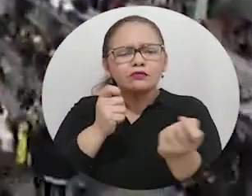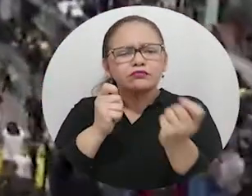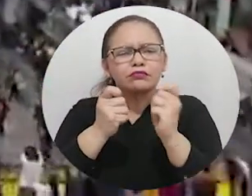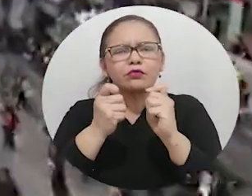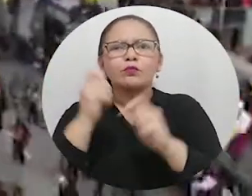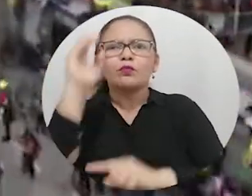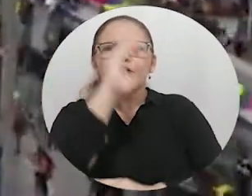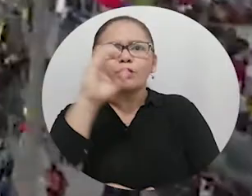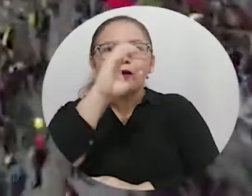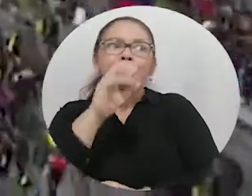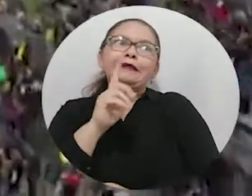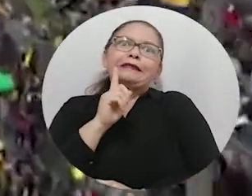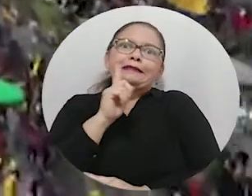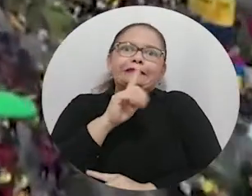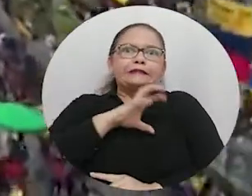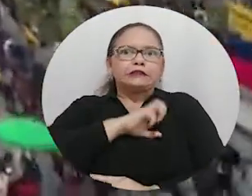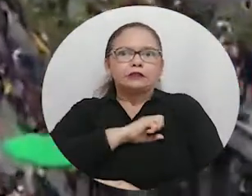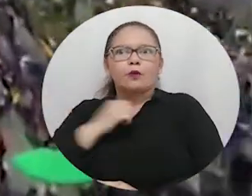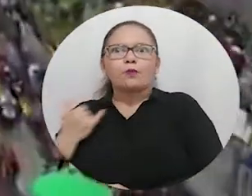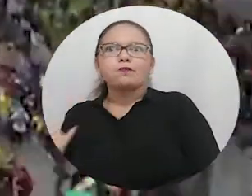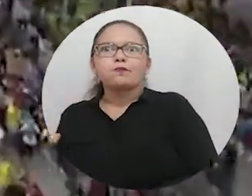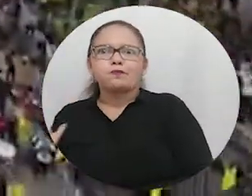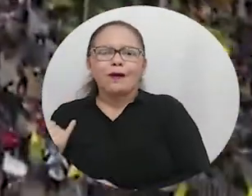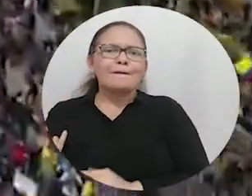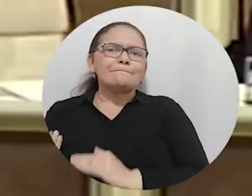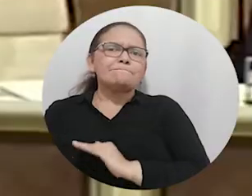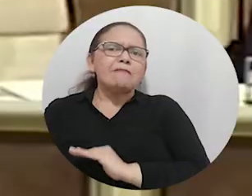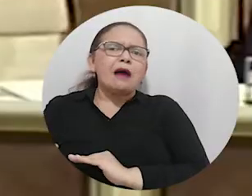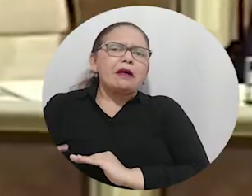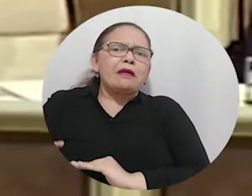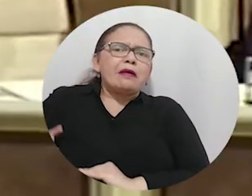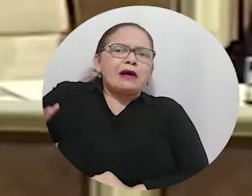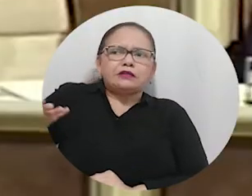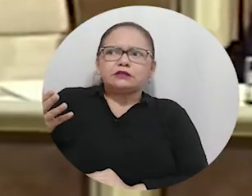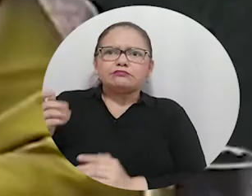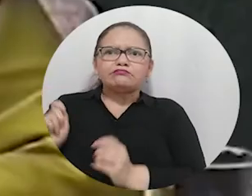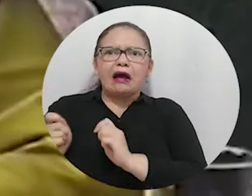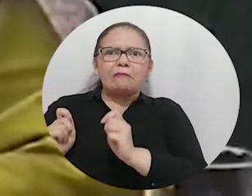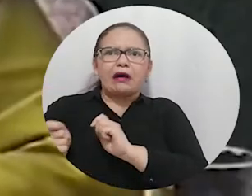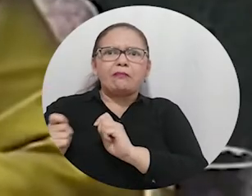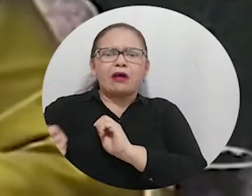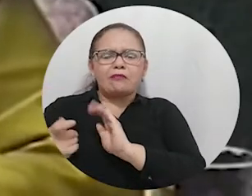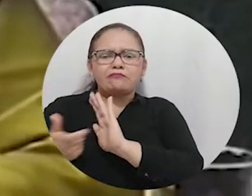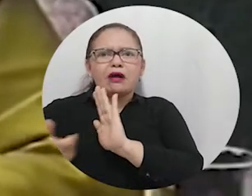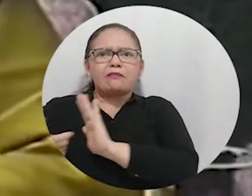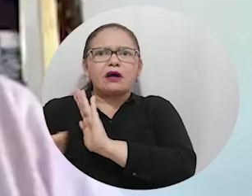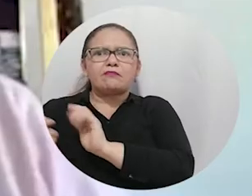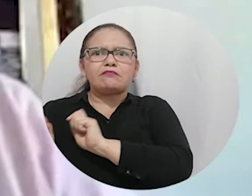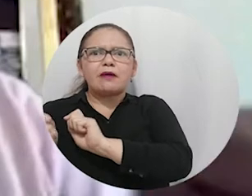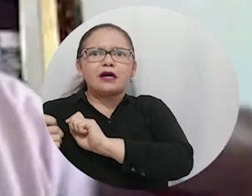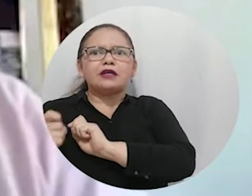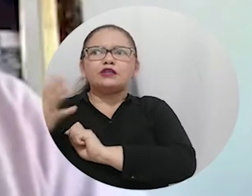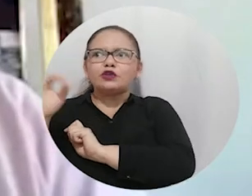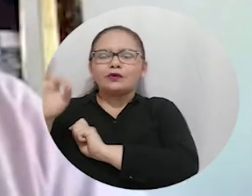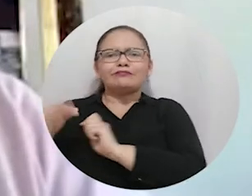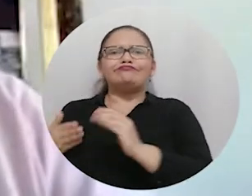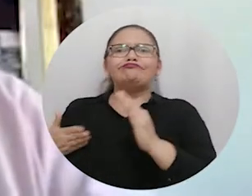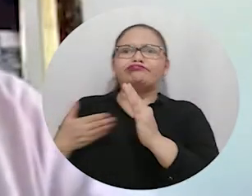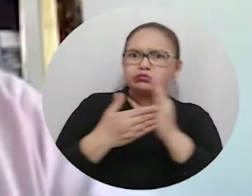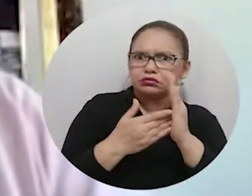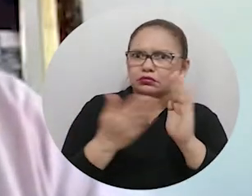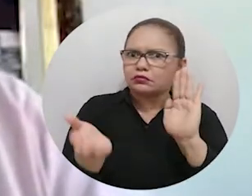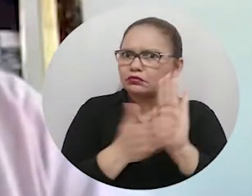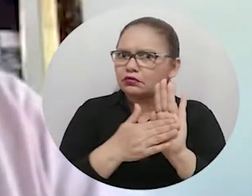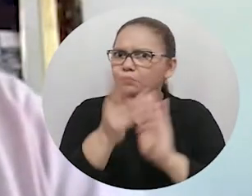que requiere el país a pesar de los más de 50 actos legislativos reformatorios que en su gran mayoría van en